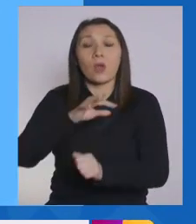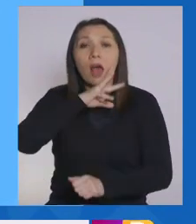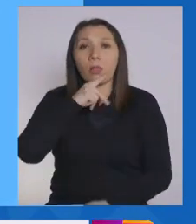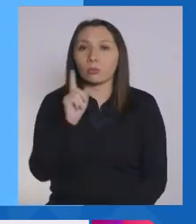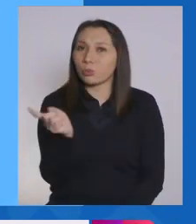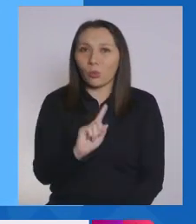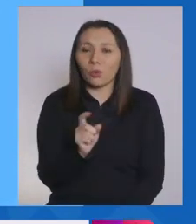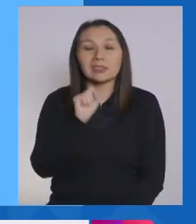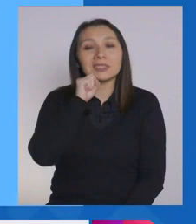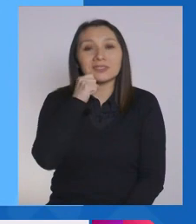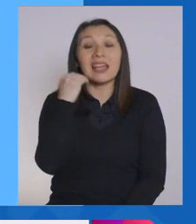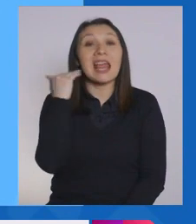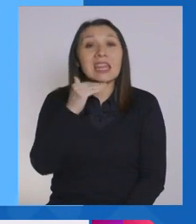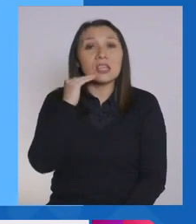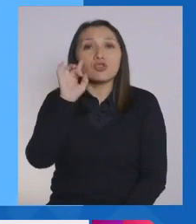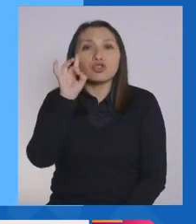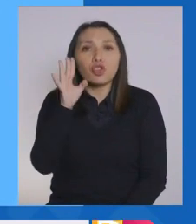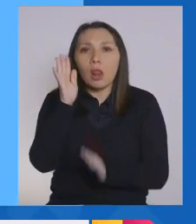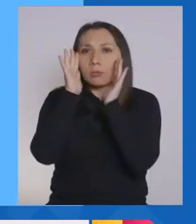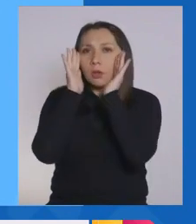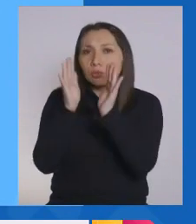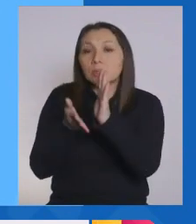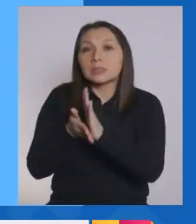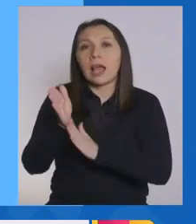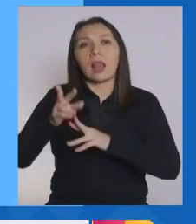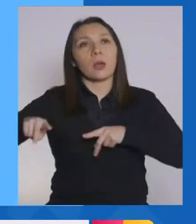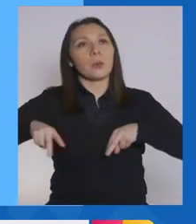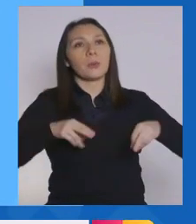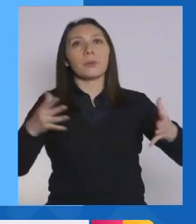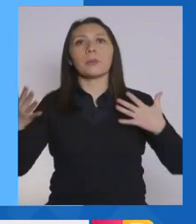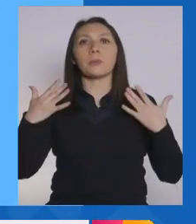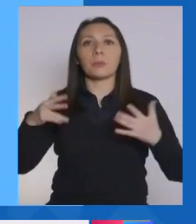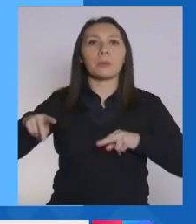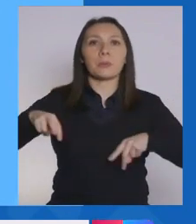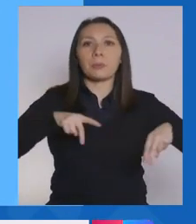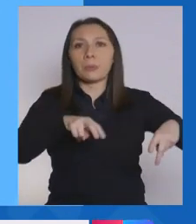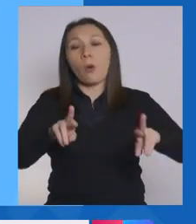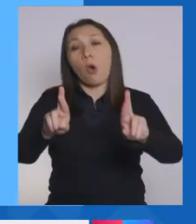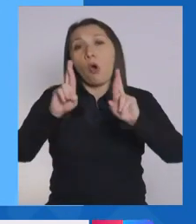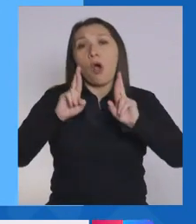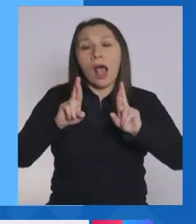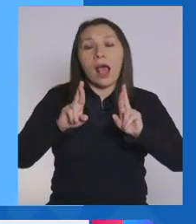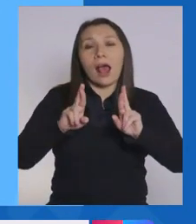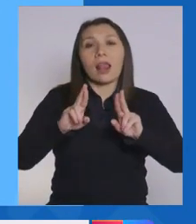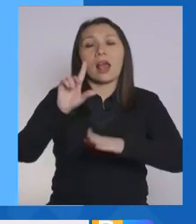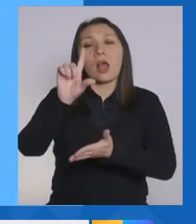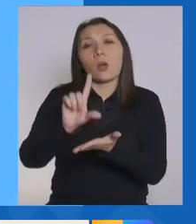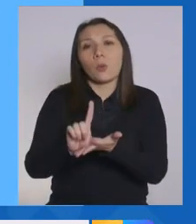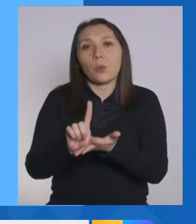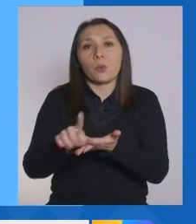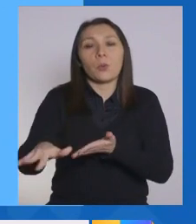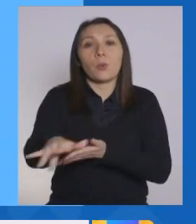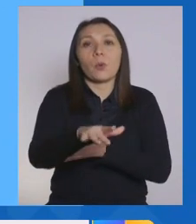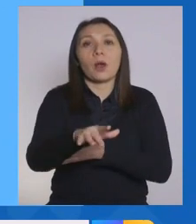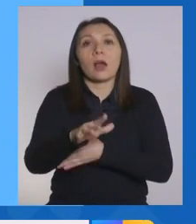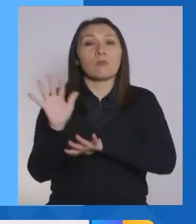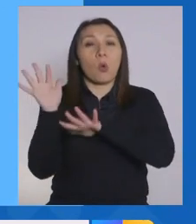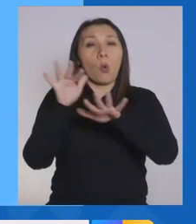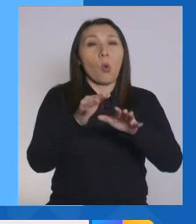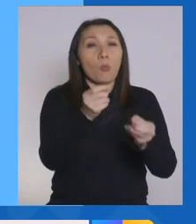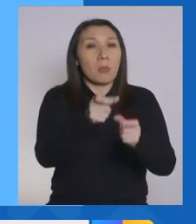sino que son para que los niños salgan a aire libre, estén ojalá en un lugar no